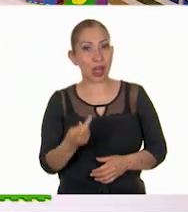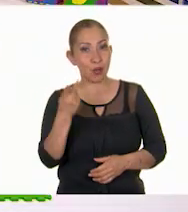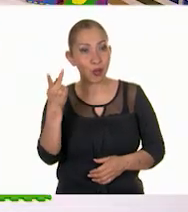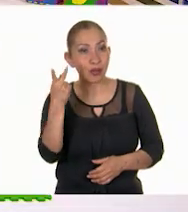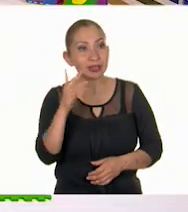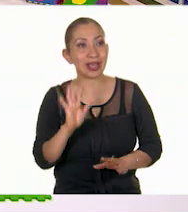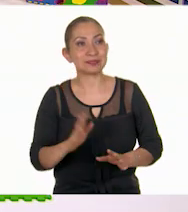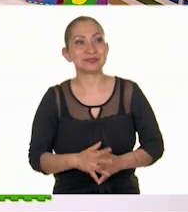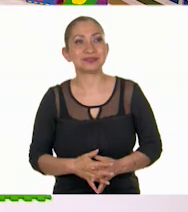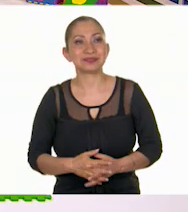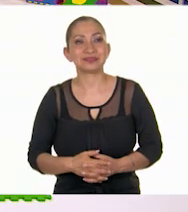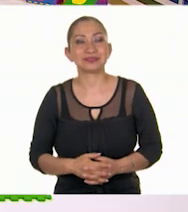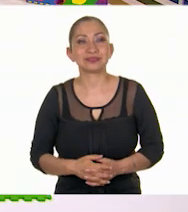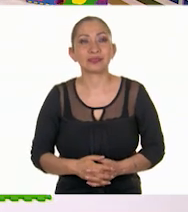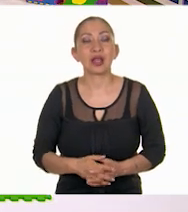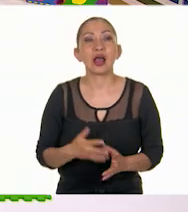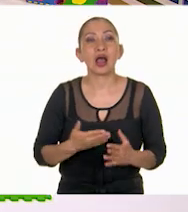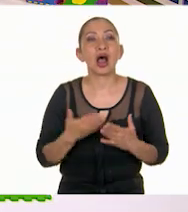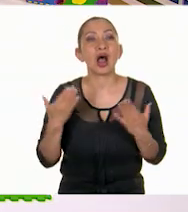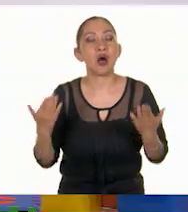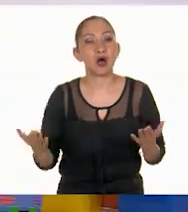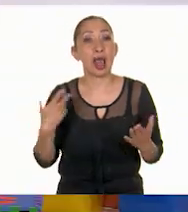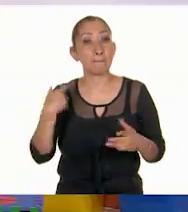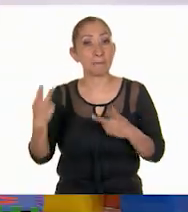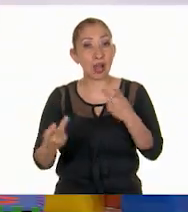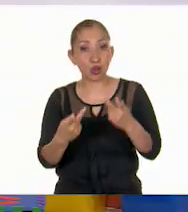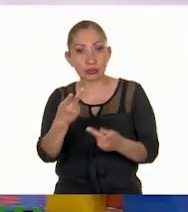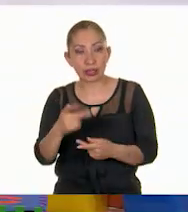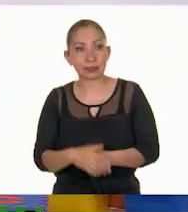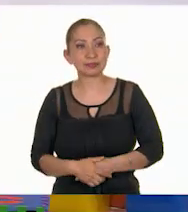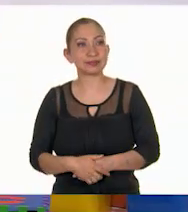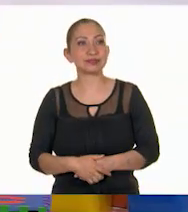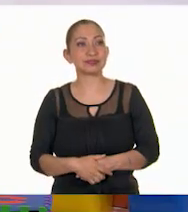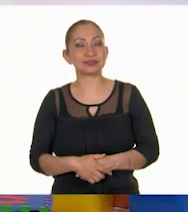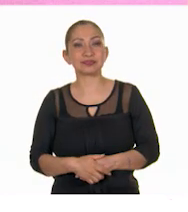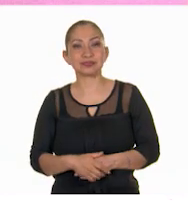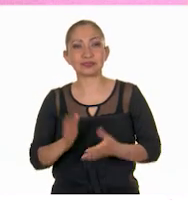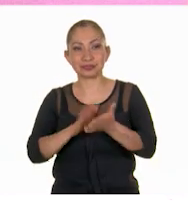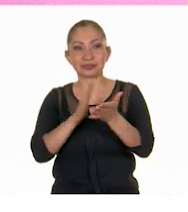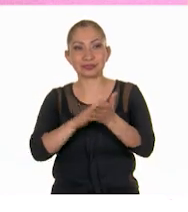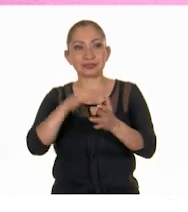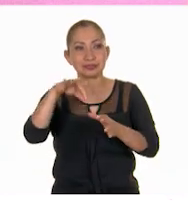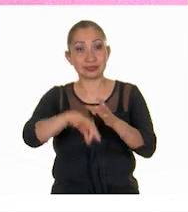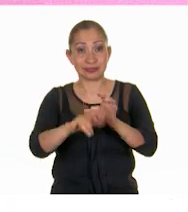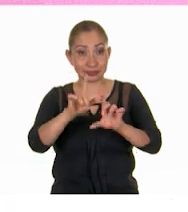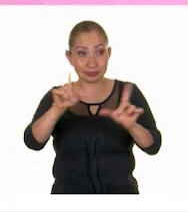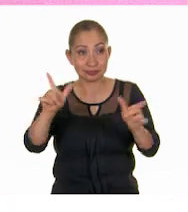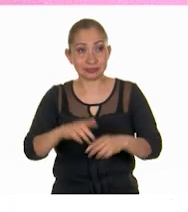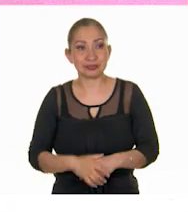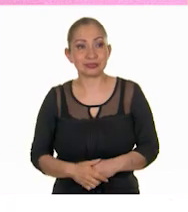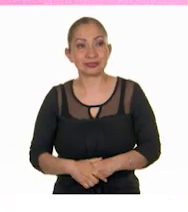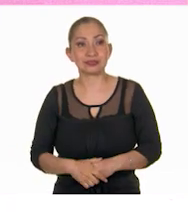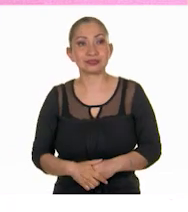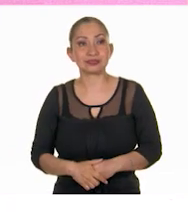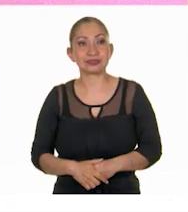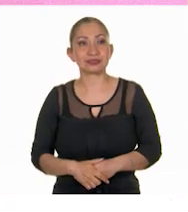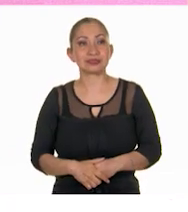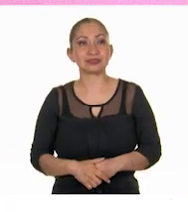Lleva muy bien la cuenta. Ahora es una pregunta, Mariana. El papelito, por favor. ¿Están listos? Sí.